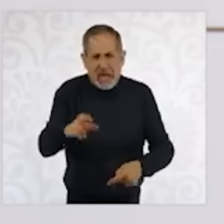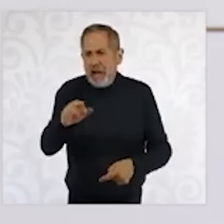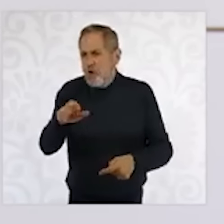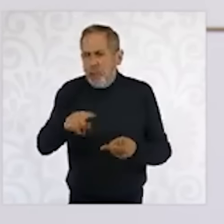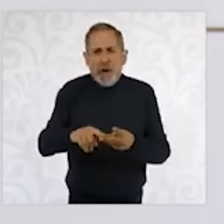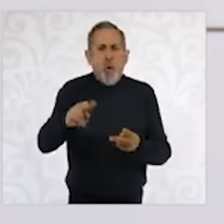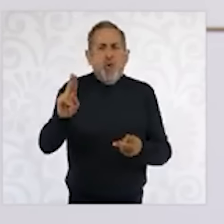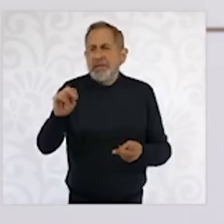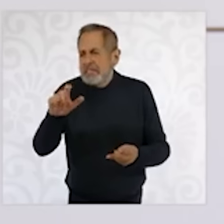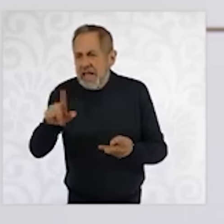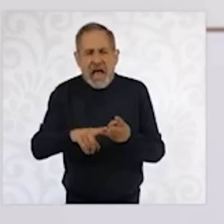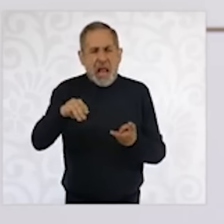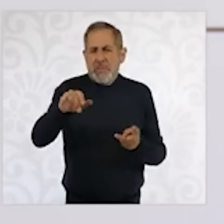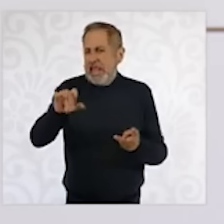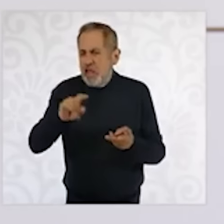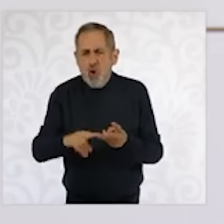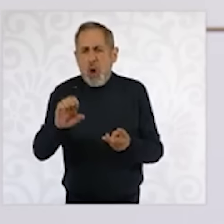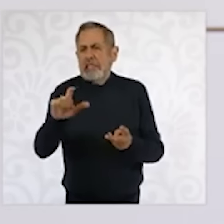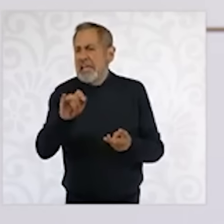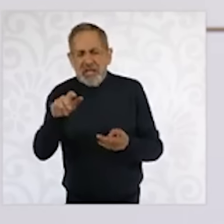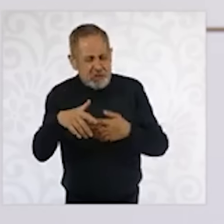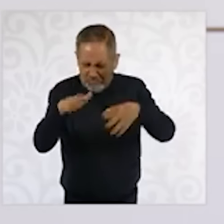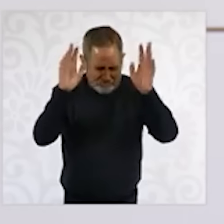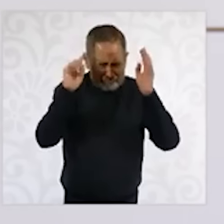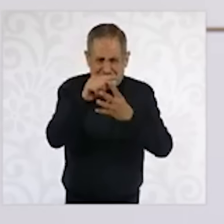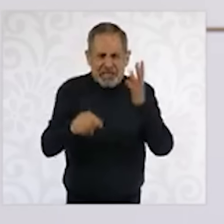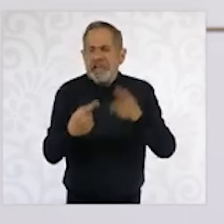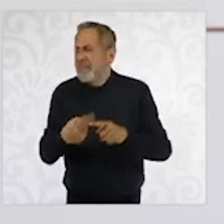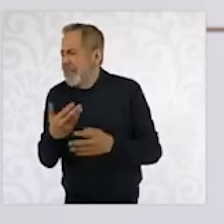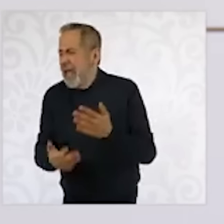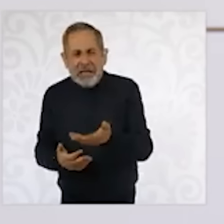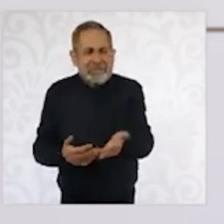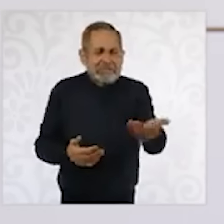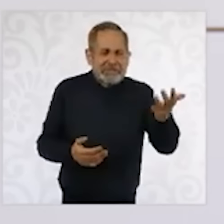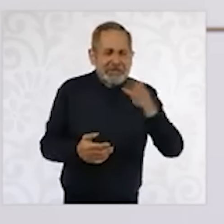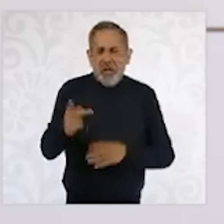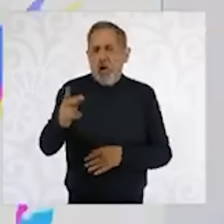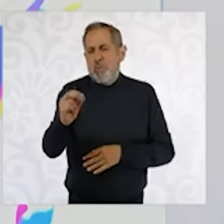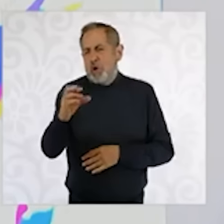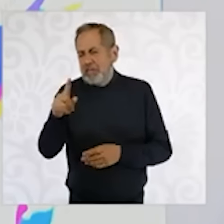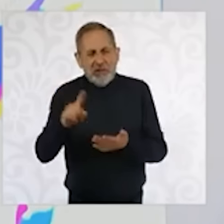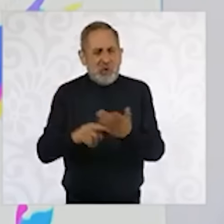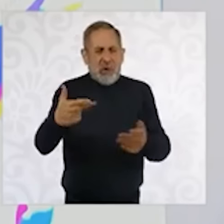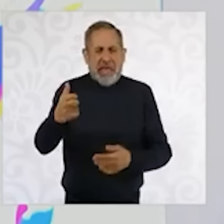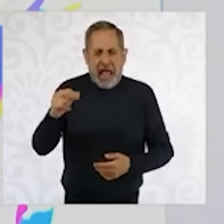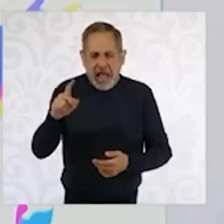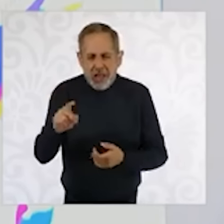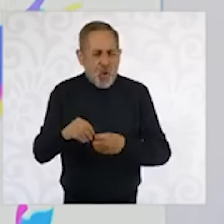en Milenio, en el Excelsior, en… ¿quién me falta? Proceso, el Heraldo,